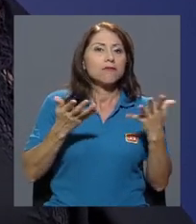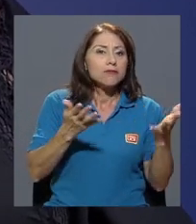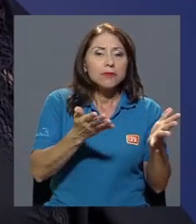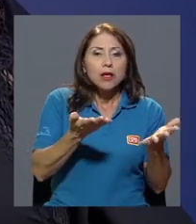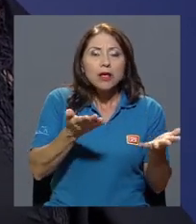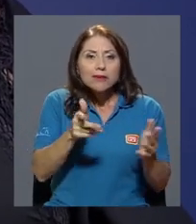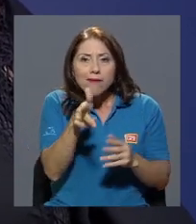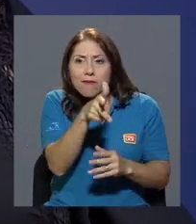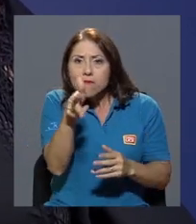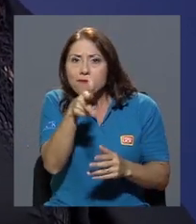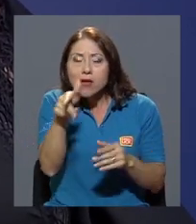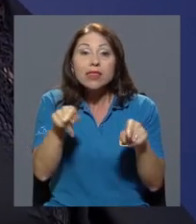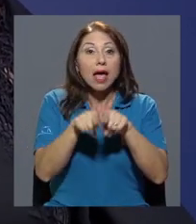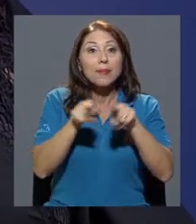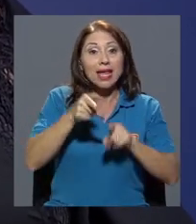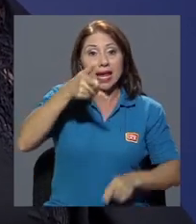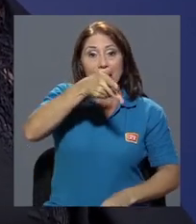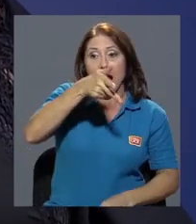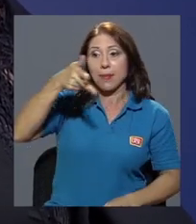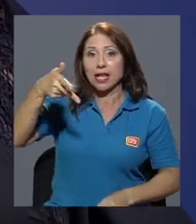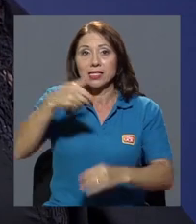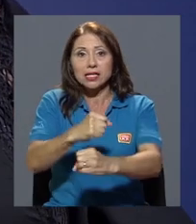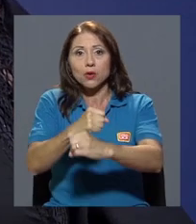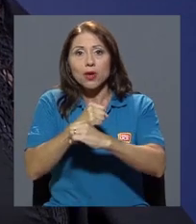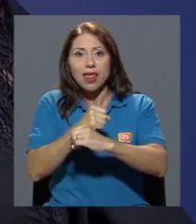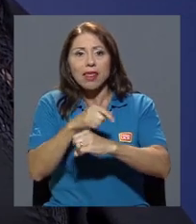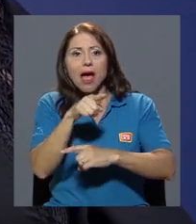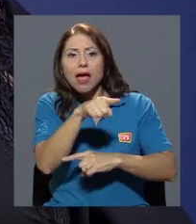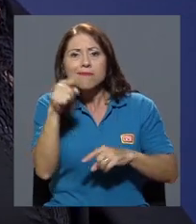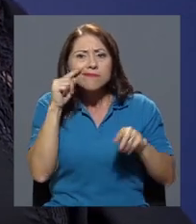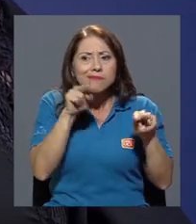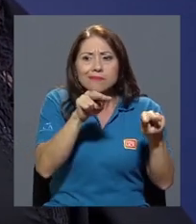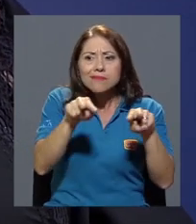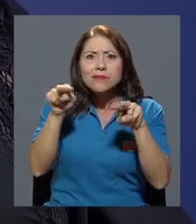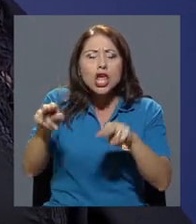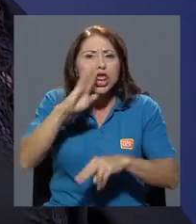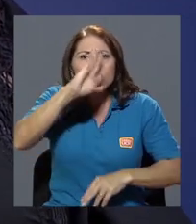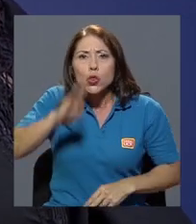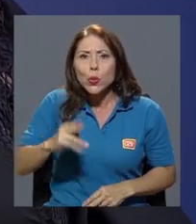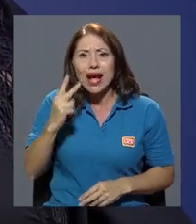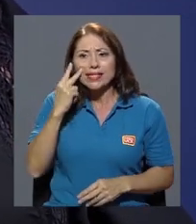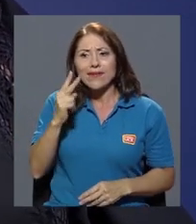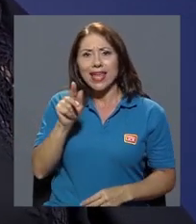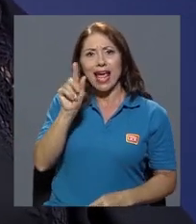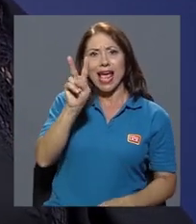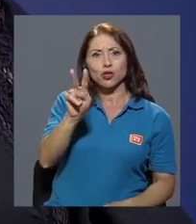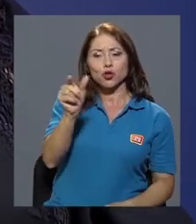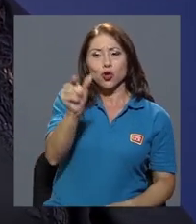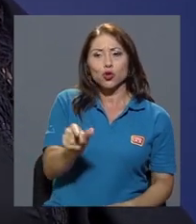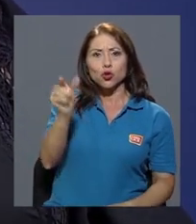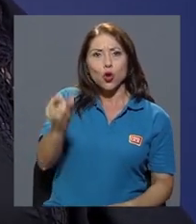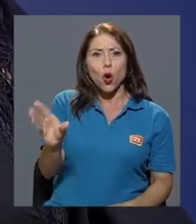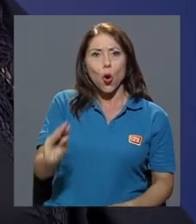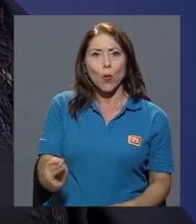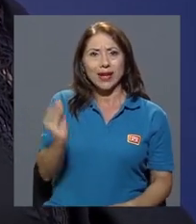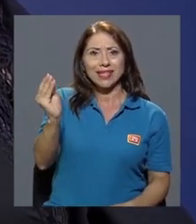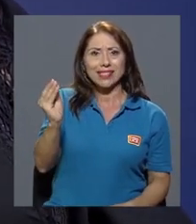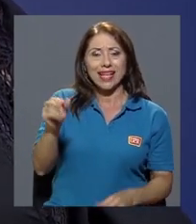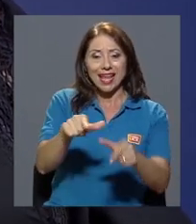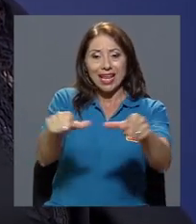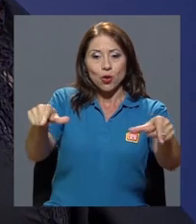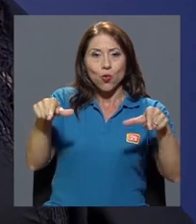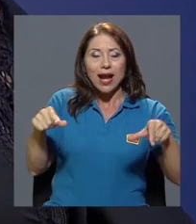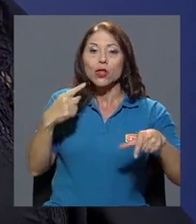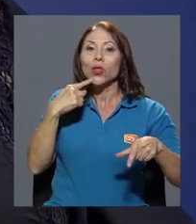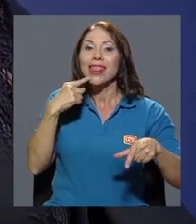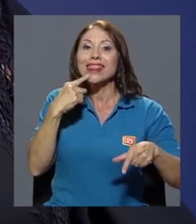dispositivos y cámaras de seguridad de negocios donde nunca se ubican a estos dos jóvenes en el perímetro donde dice